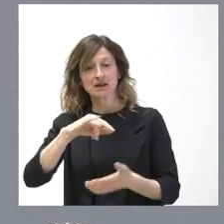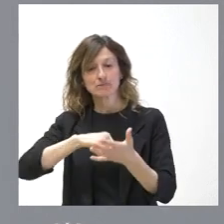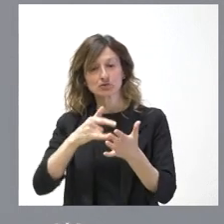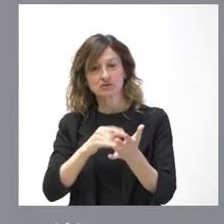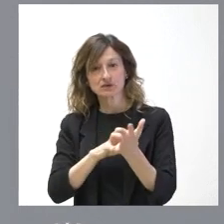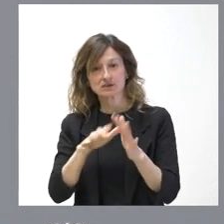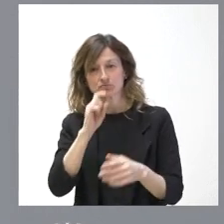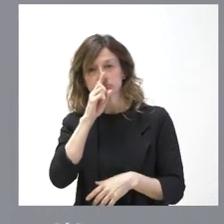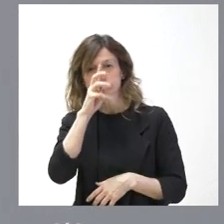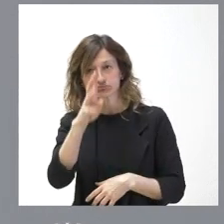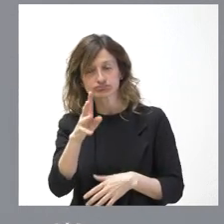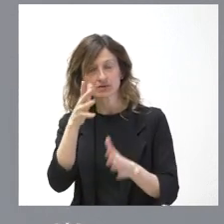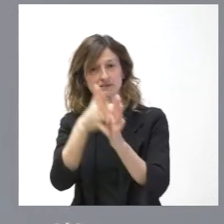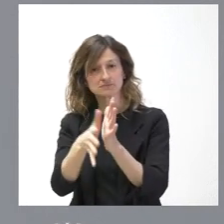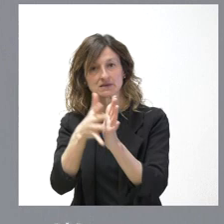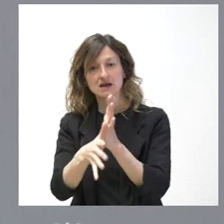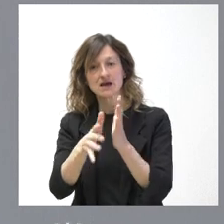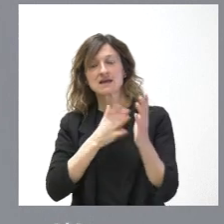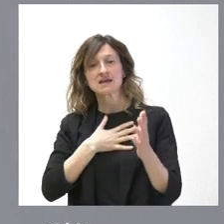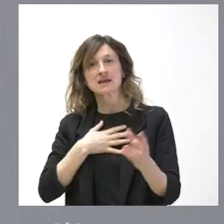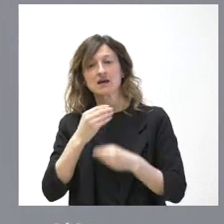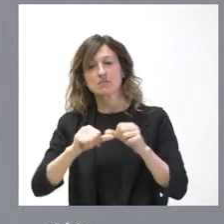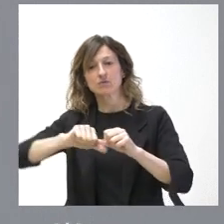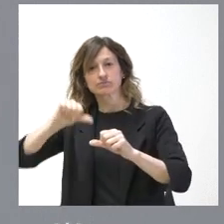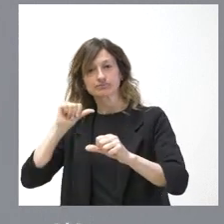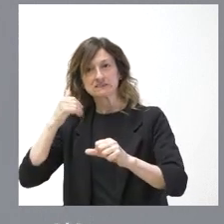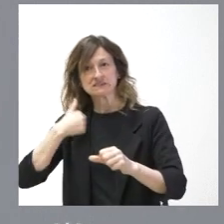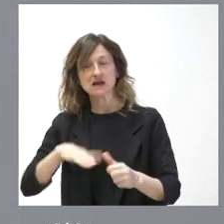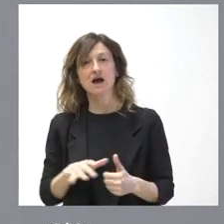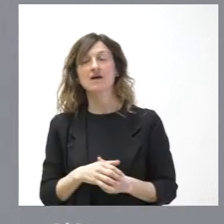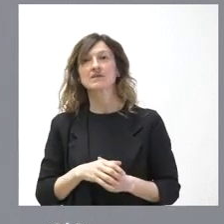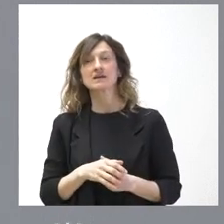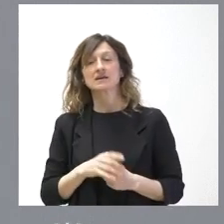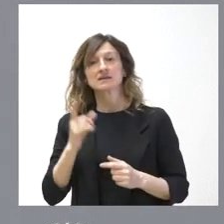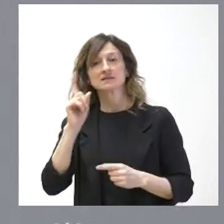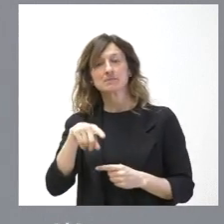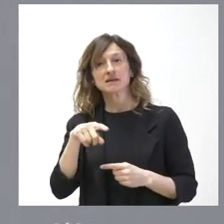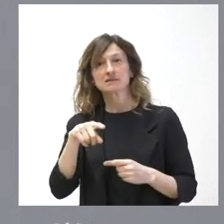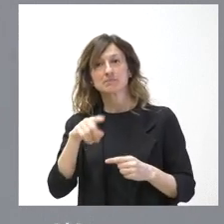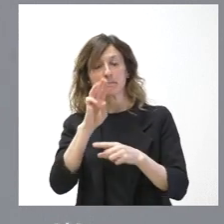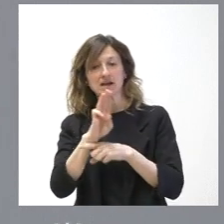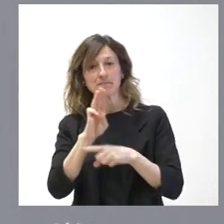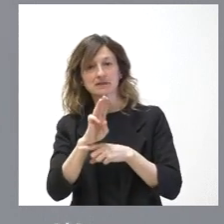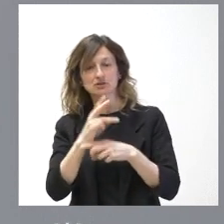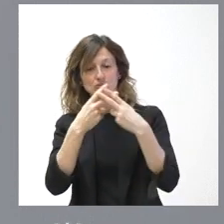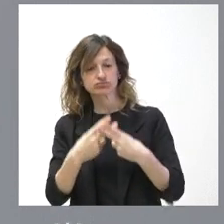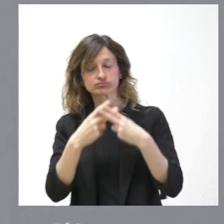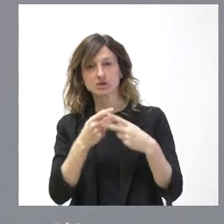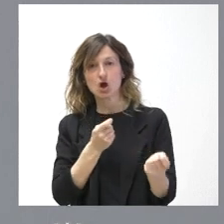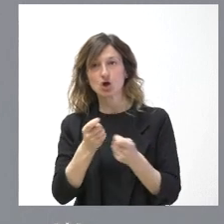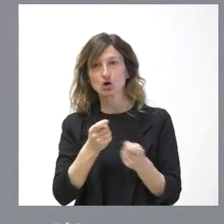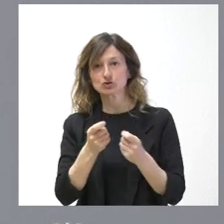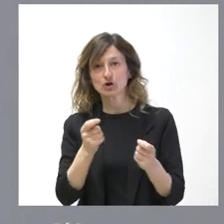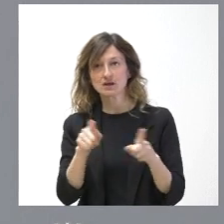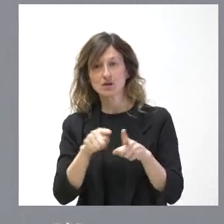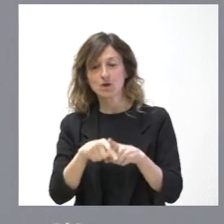para los próximos años, lo que queremos hacer, lo que hemos hecho, y para sumoternos al control del Parlamento, que es justo lo que también hemos hecho esta misma